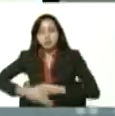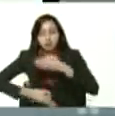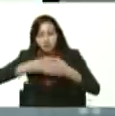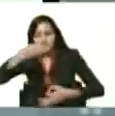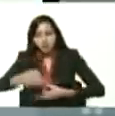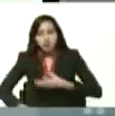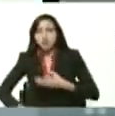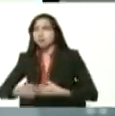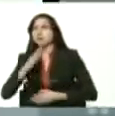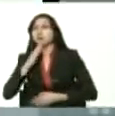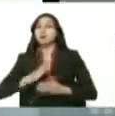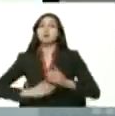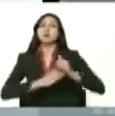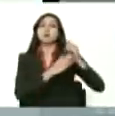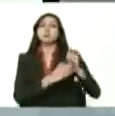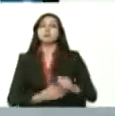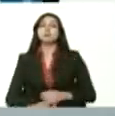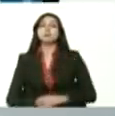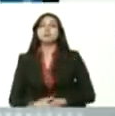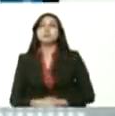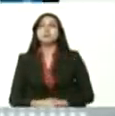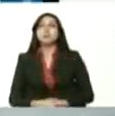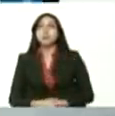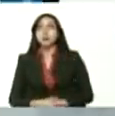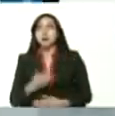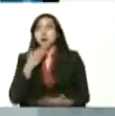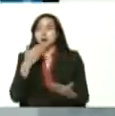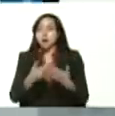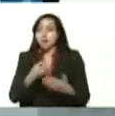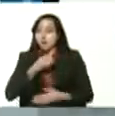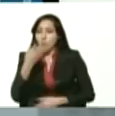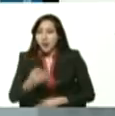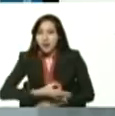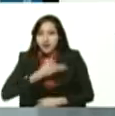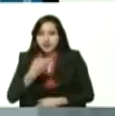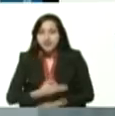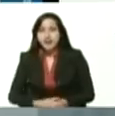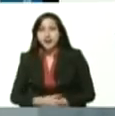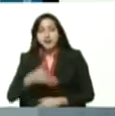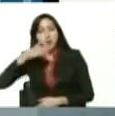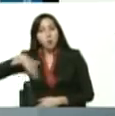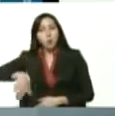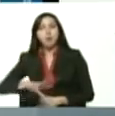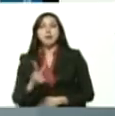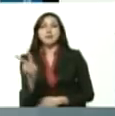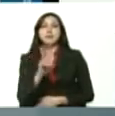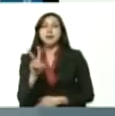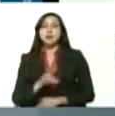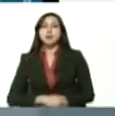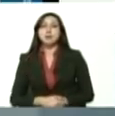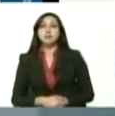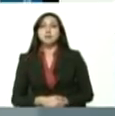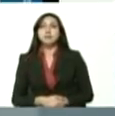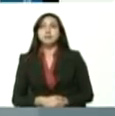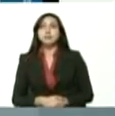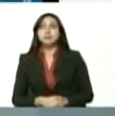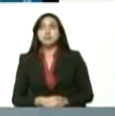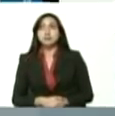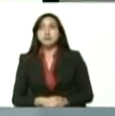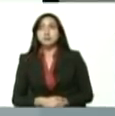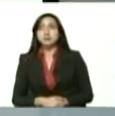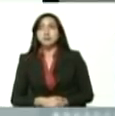superintendente de banco, adelante. Gracias, mi comandante jefe, buenas tardes, pueblo de Venezuela, efectivamente, mi comandante, como usted